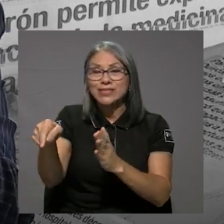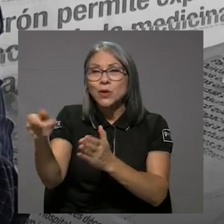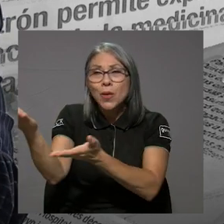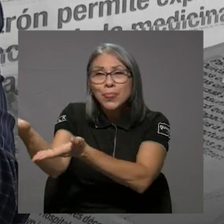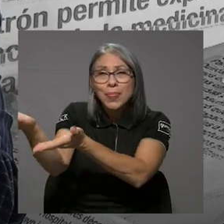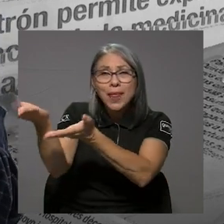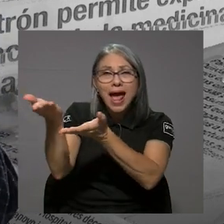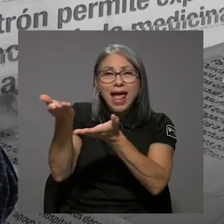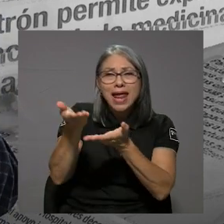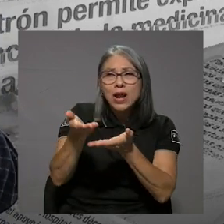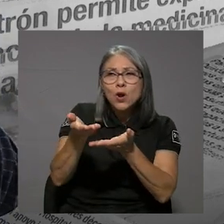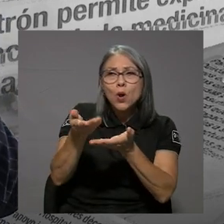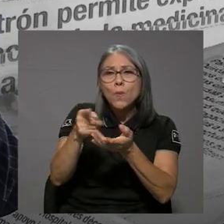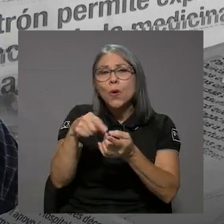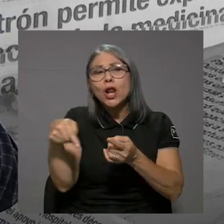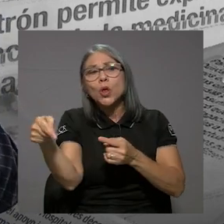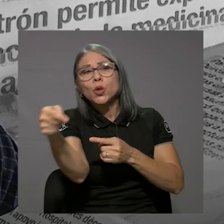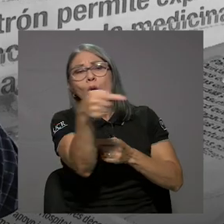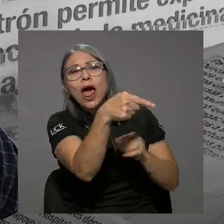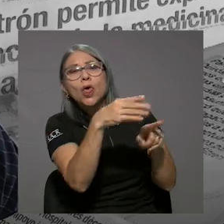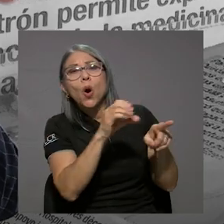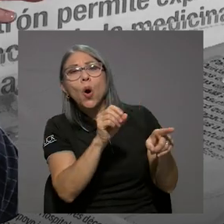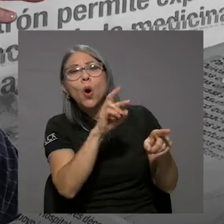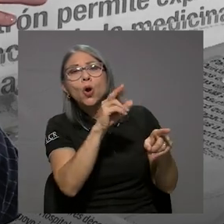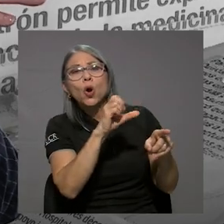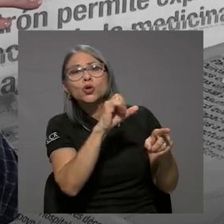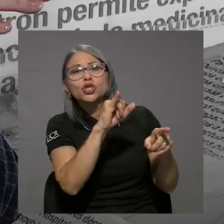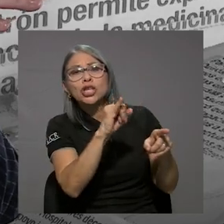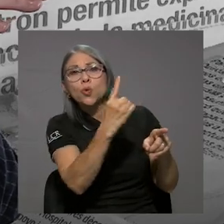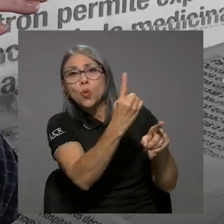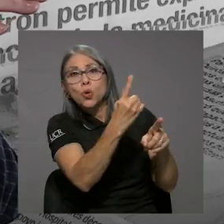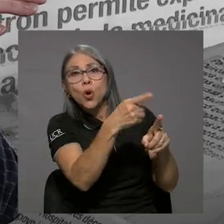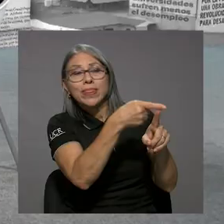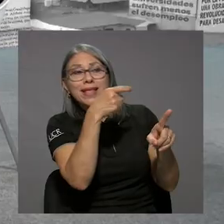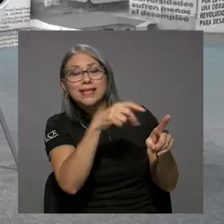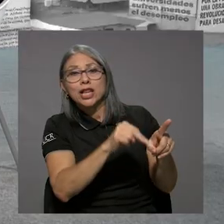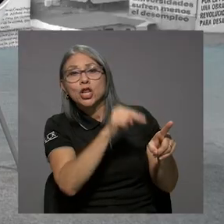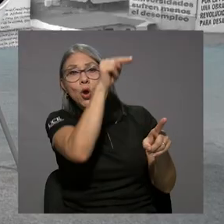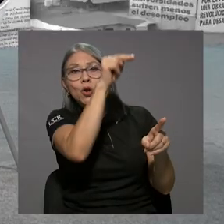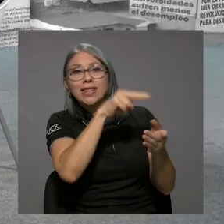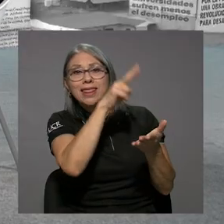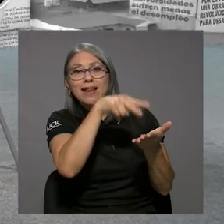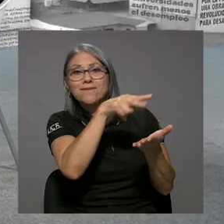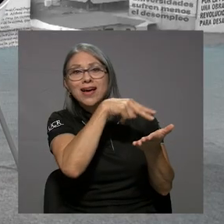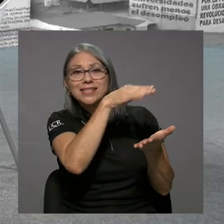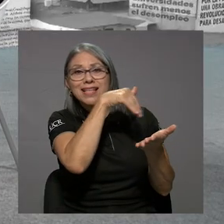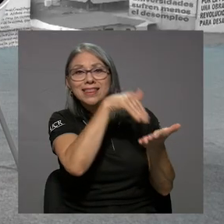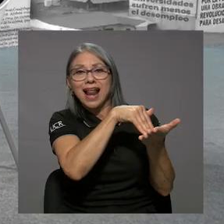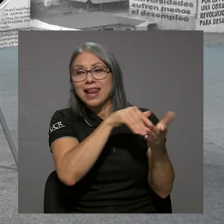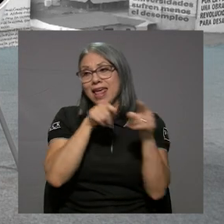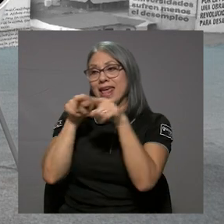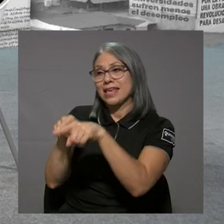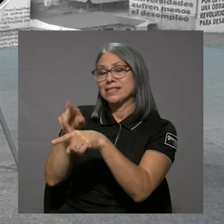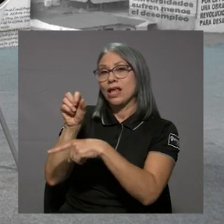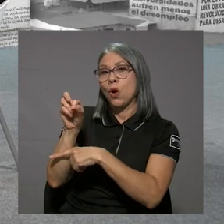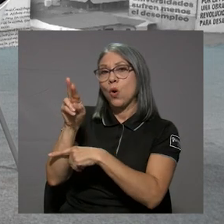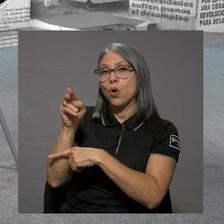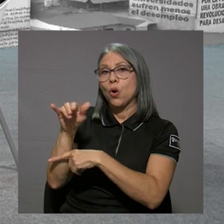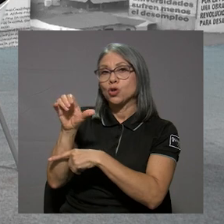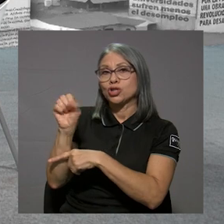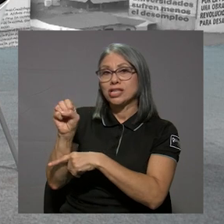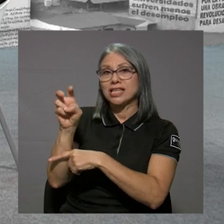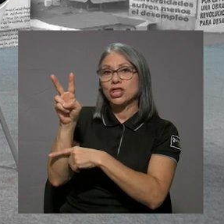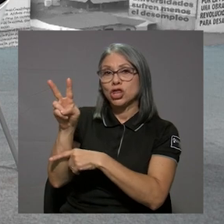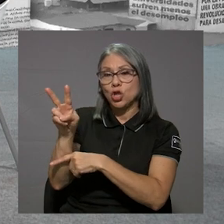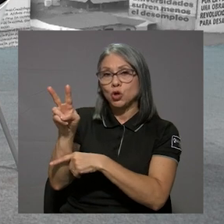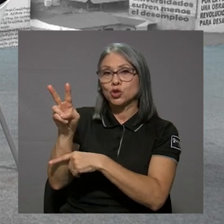el otro lado, Orozi 1 viene por el lado, decir, norte del Valle Central, y este Orozi 2 era traer el agua